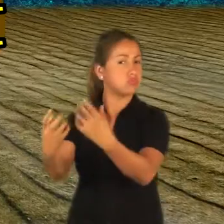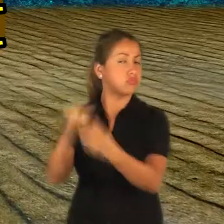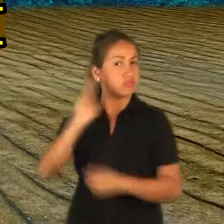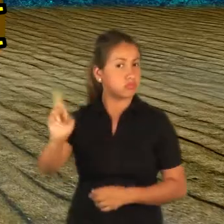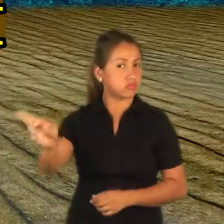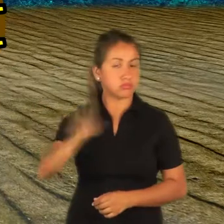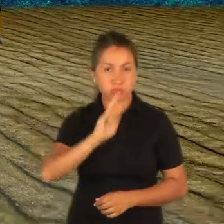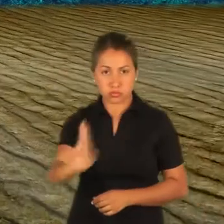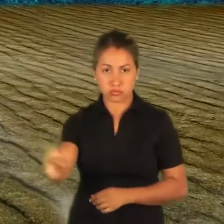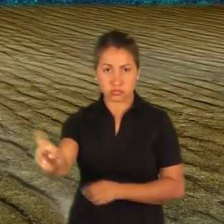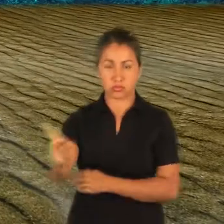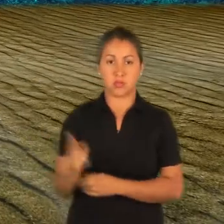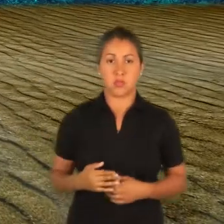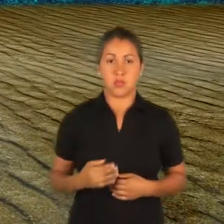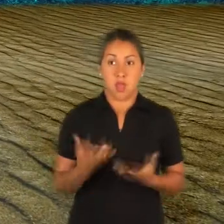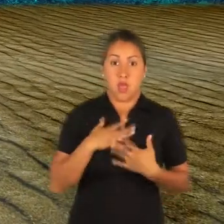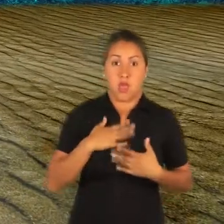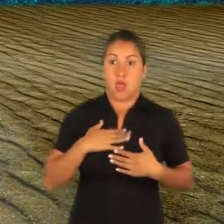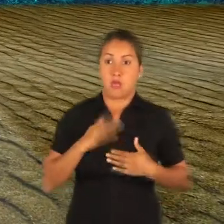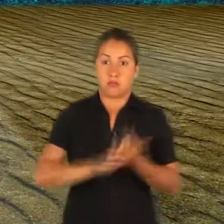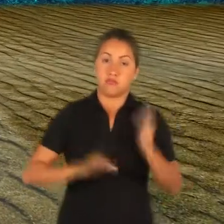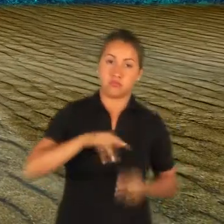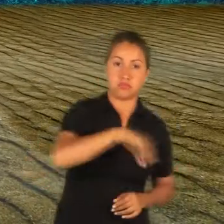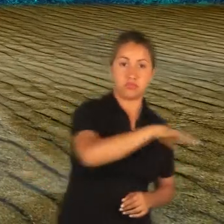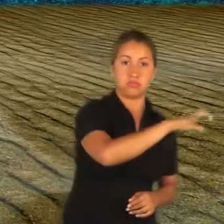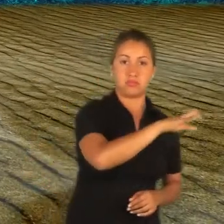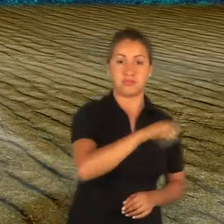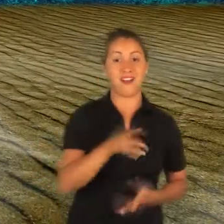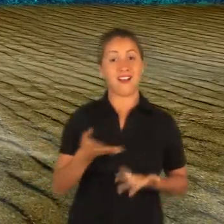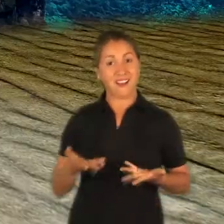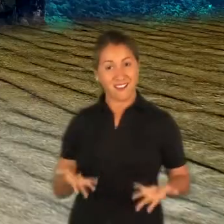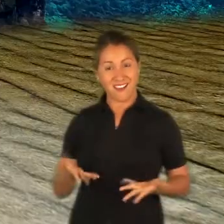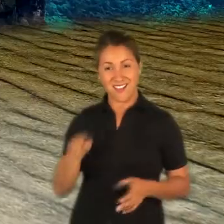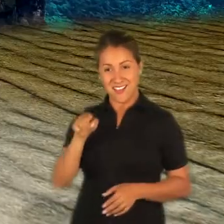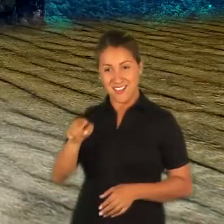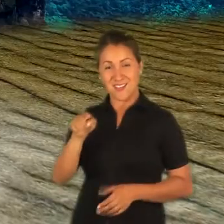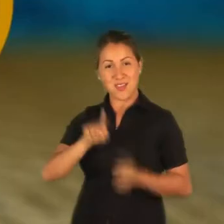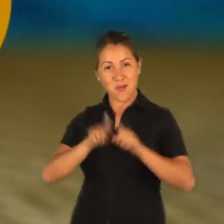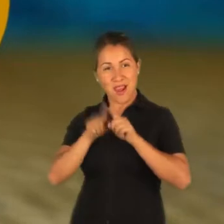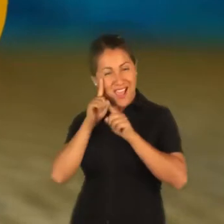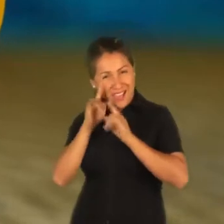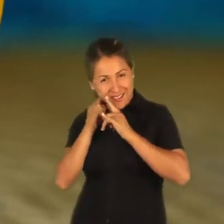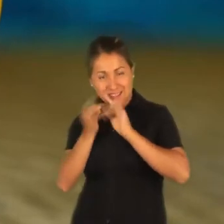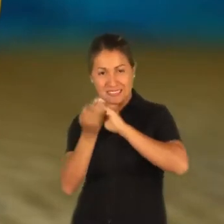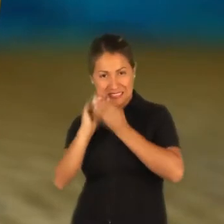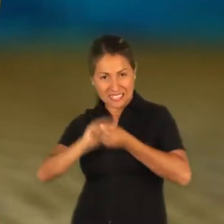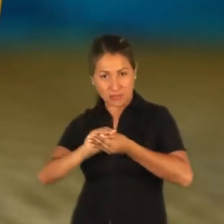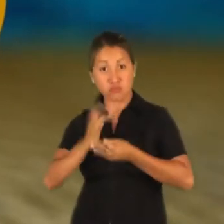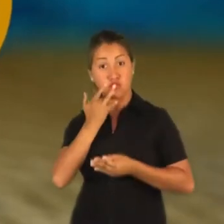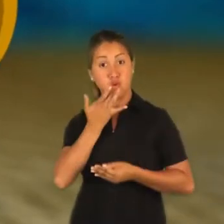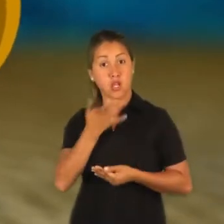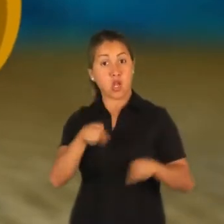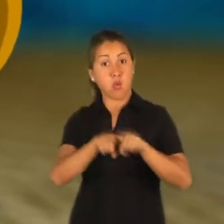cangreja sale de la caracola y huye. Sale Aucafe. ¡Eres todo un misterio! ¿Por qué lo dices? Porque a pesar